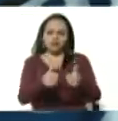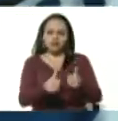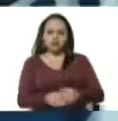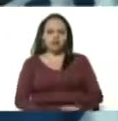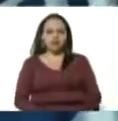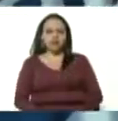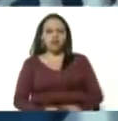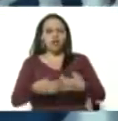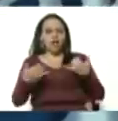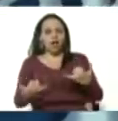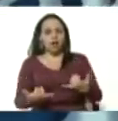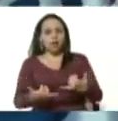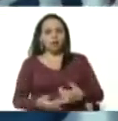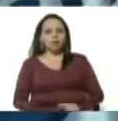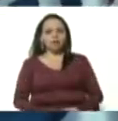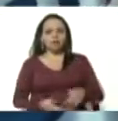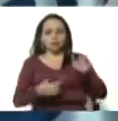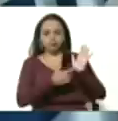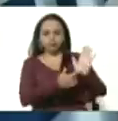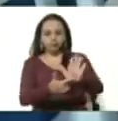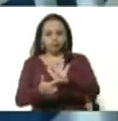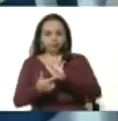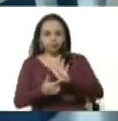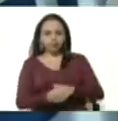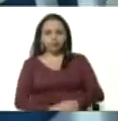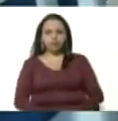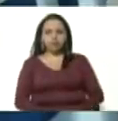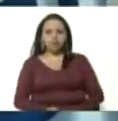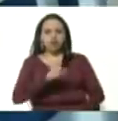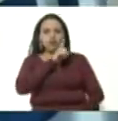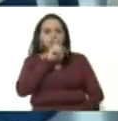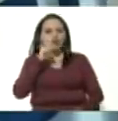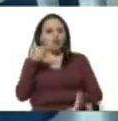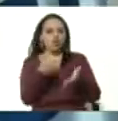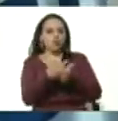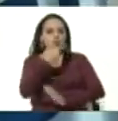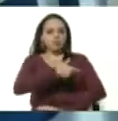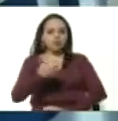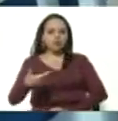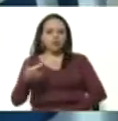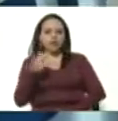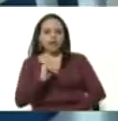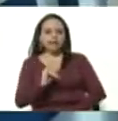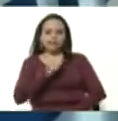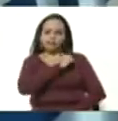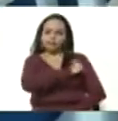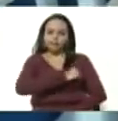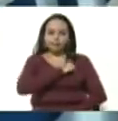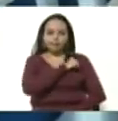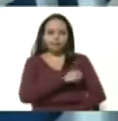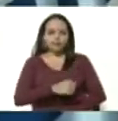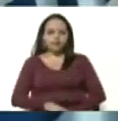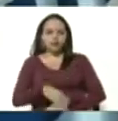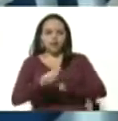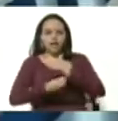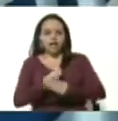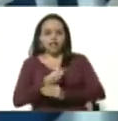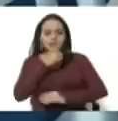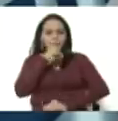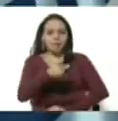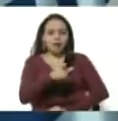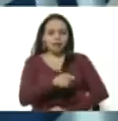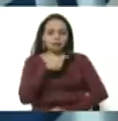vamos nosotros a presentar los nombres de las personas que lamentablemente cometieron estos hechos